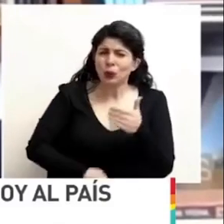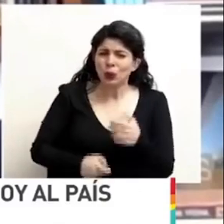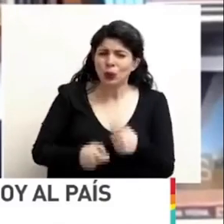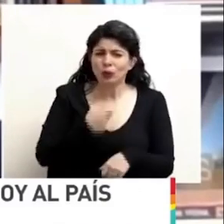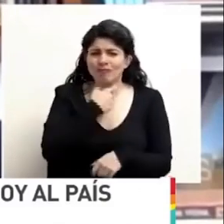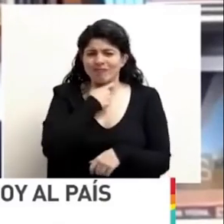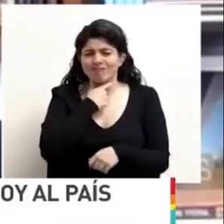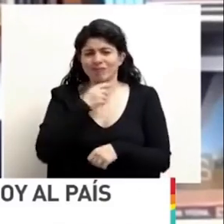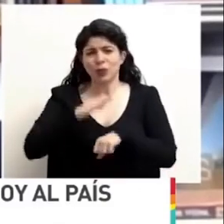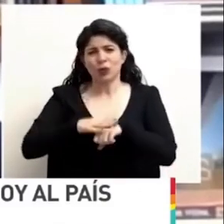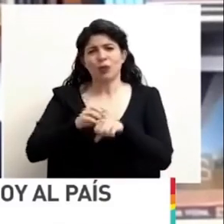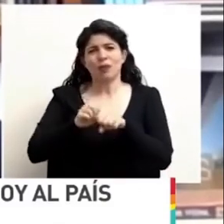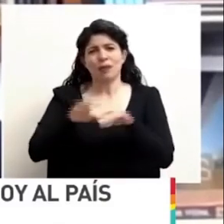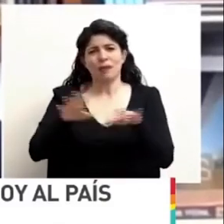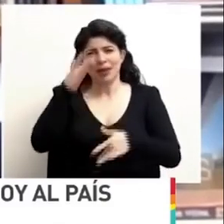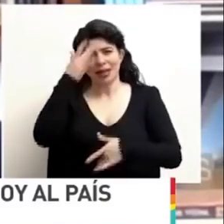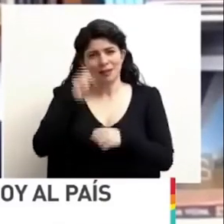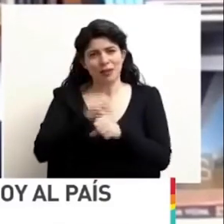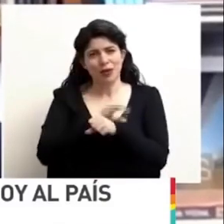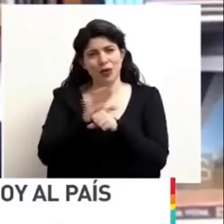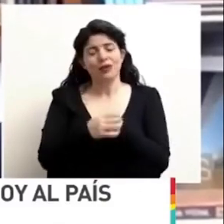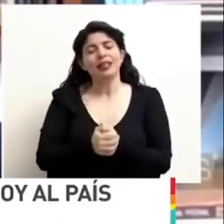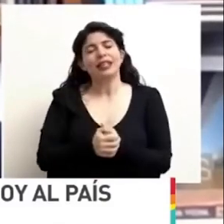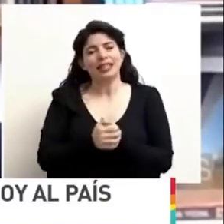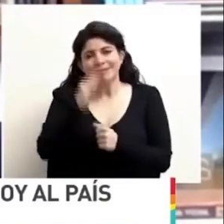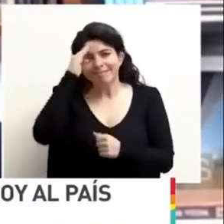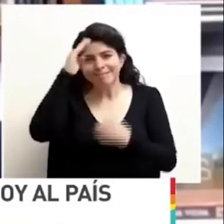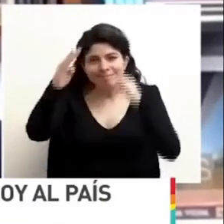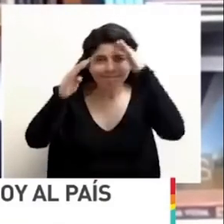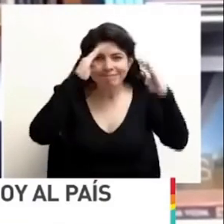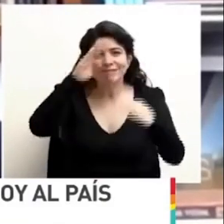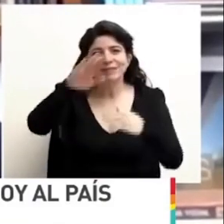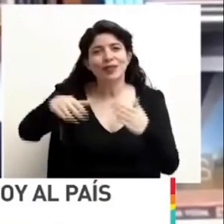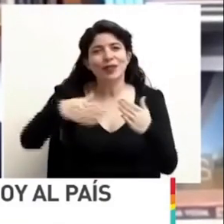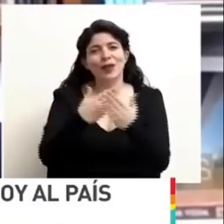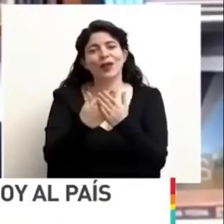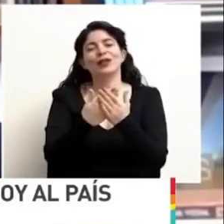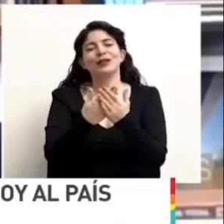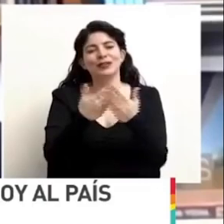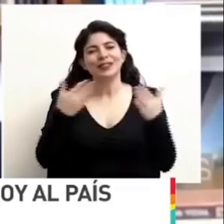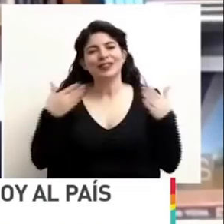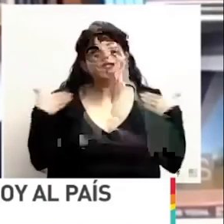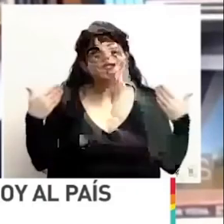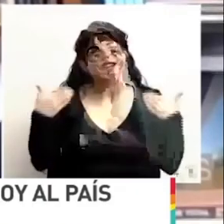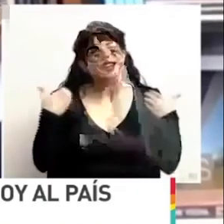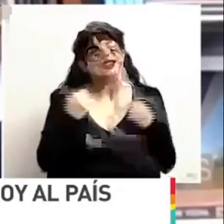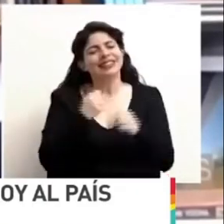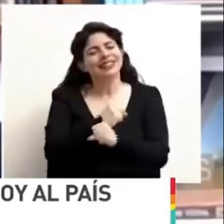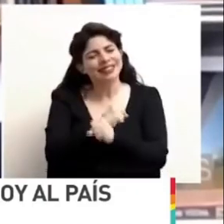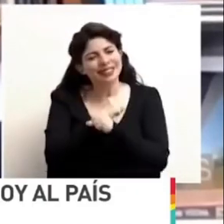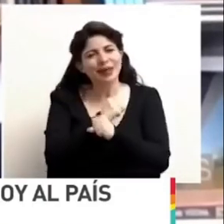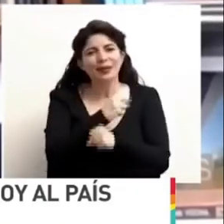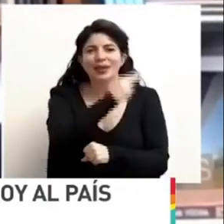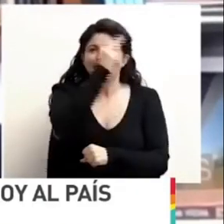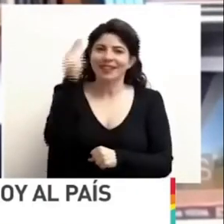pandemia de la COVID-19. Saludos a todas y a todos y una muy feliz y segura Navidad.